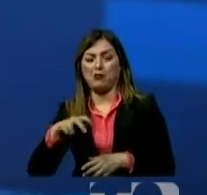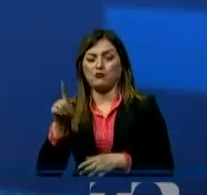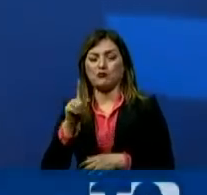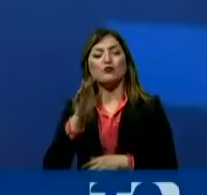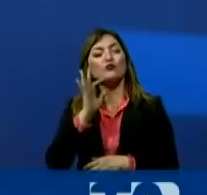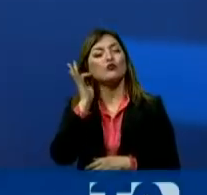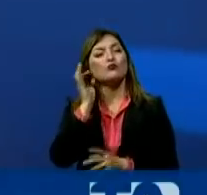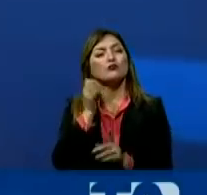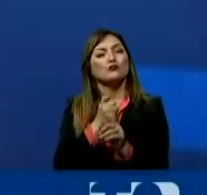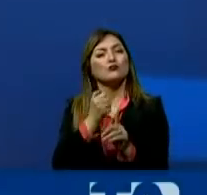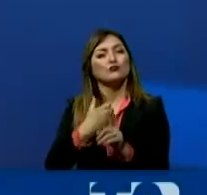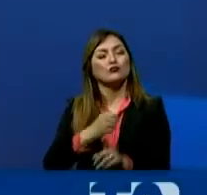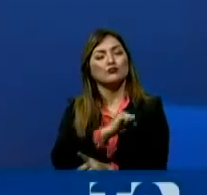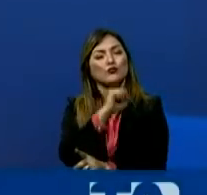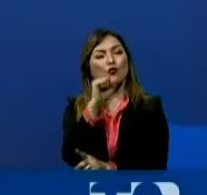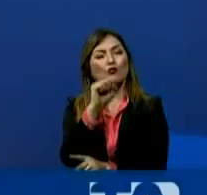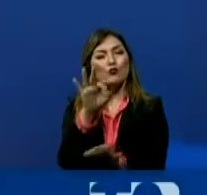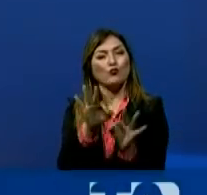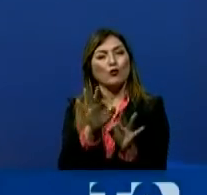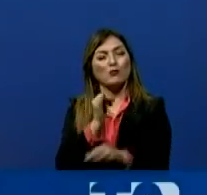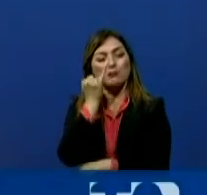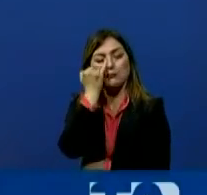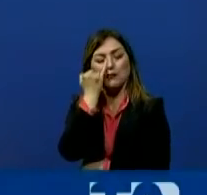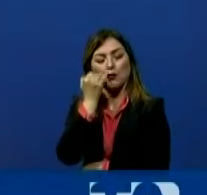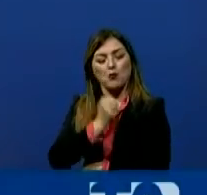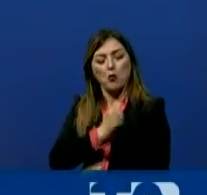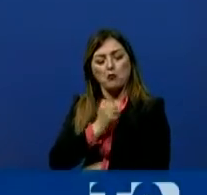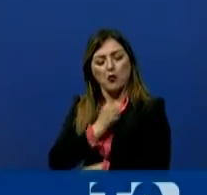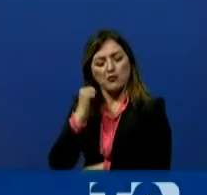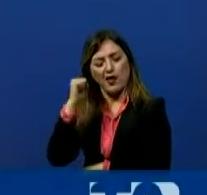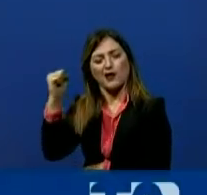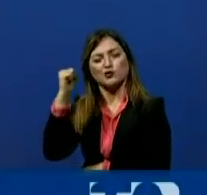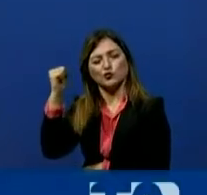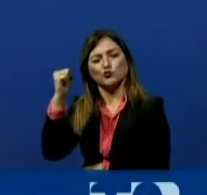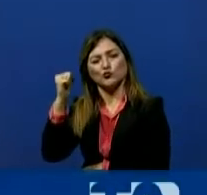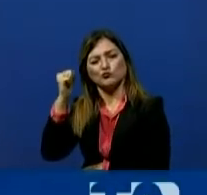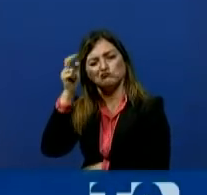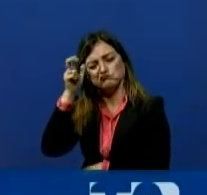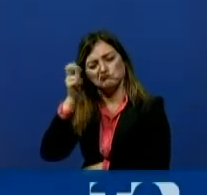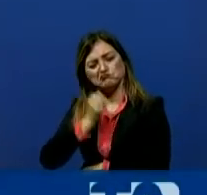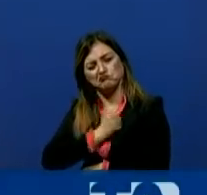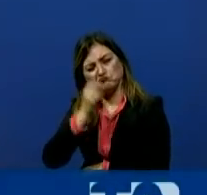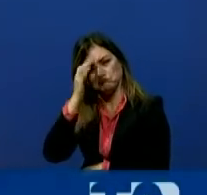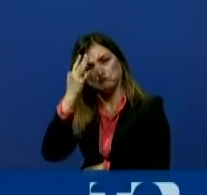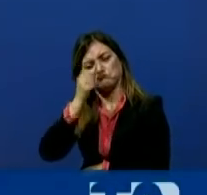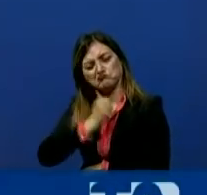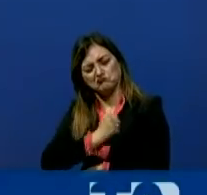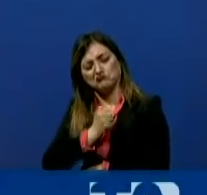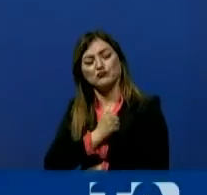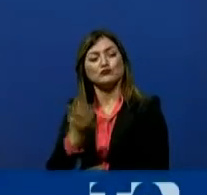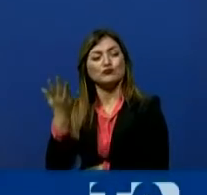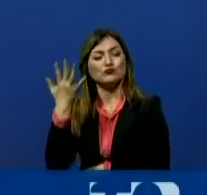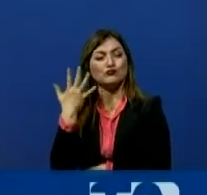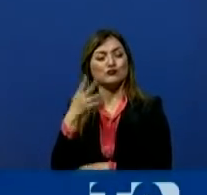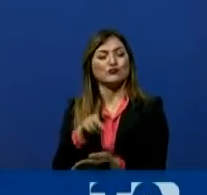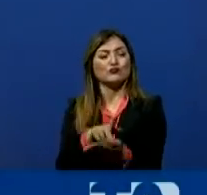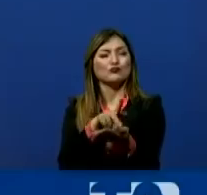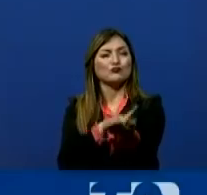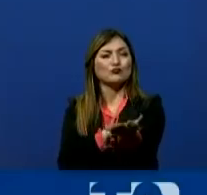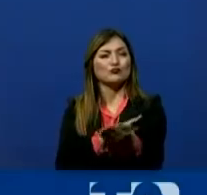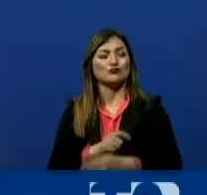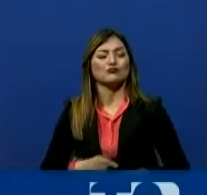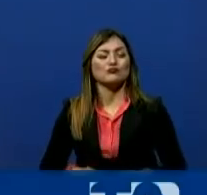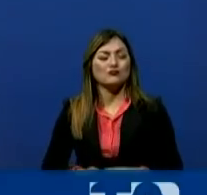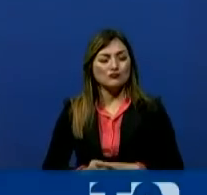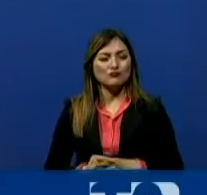soy una mujer que he luchado por los derechos de mi pueblo, también por mis convicciones. En el pasado ya he estado acostumbrada